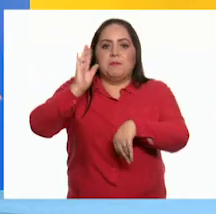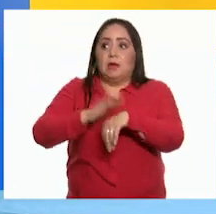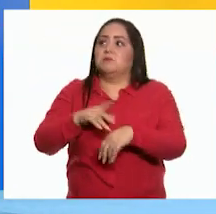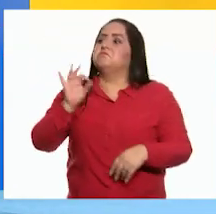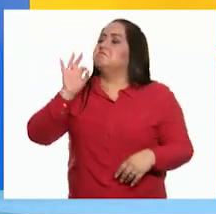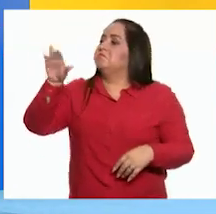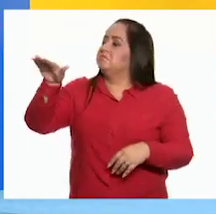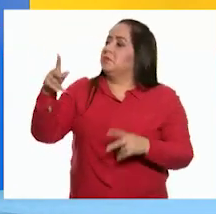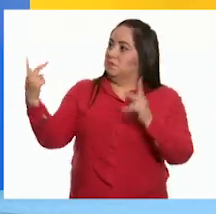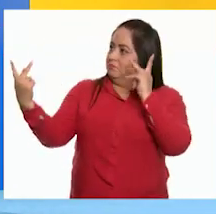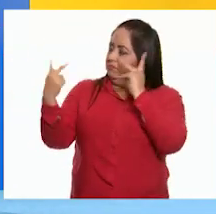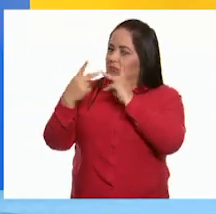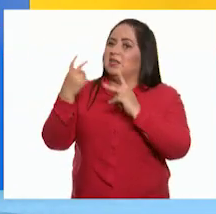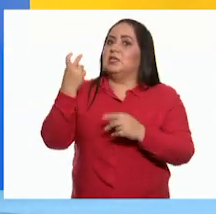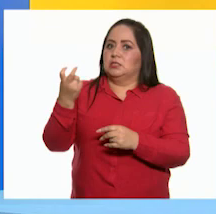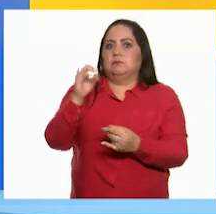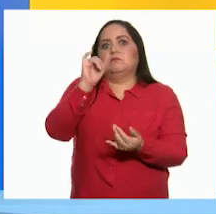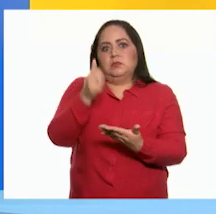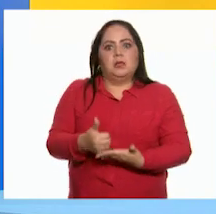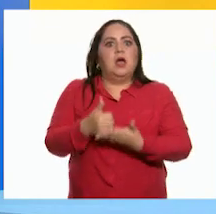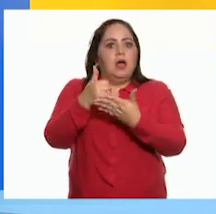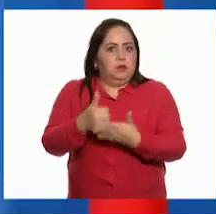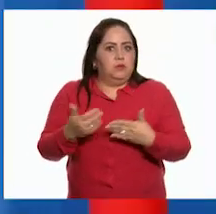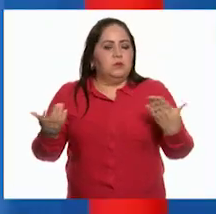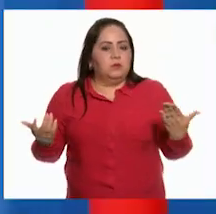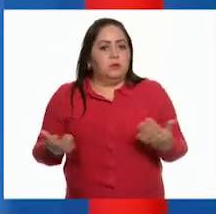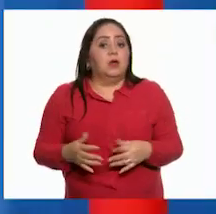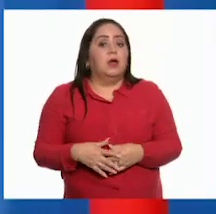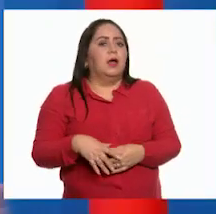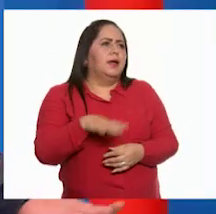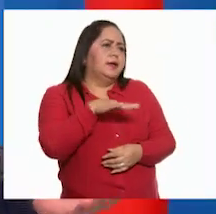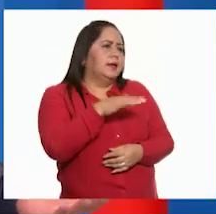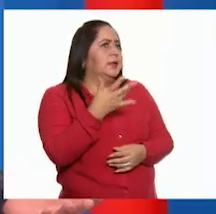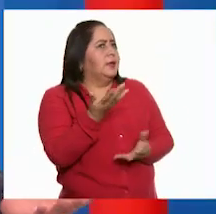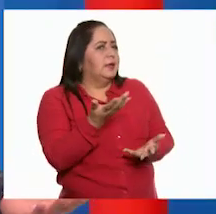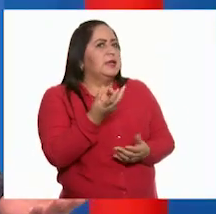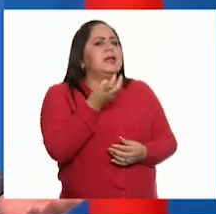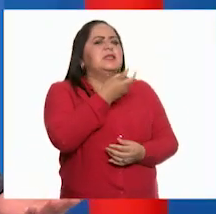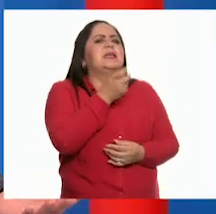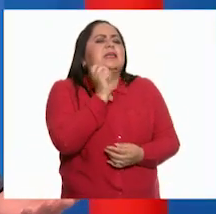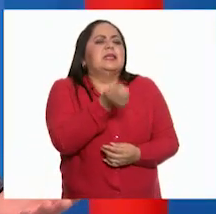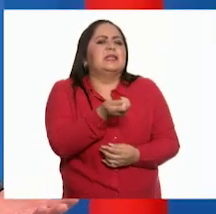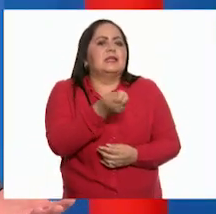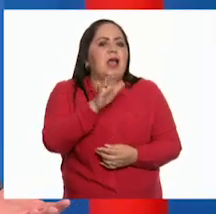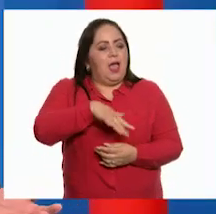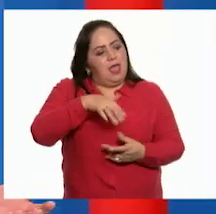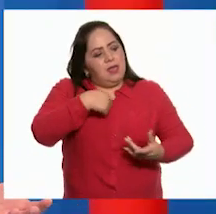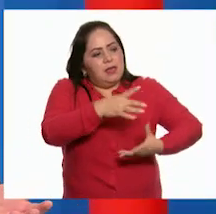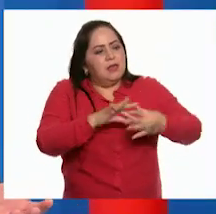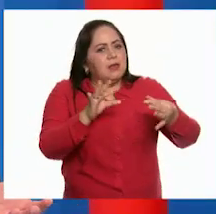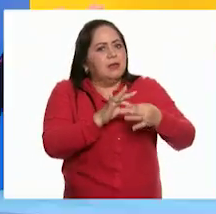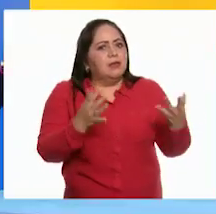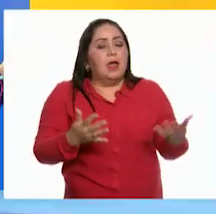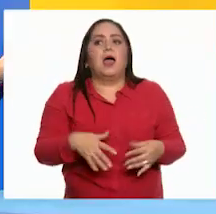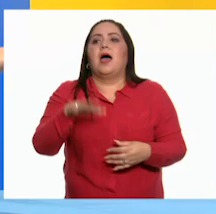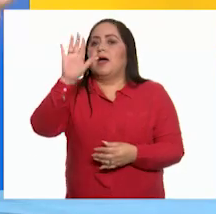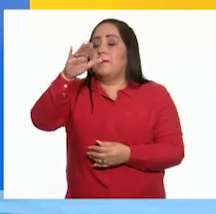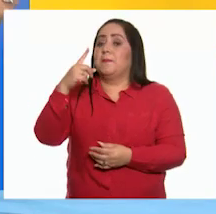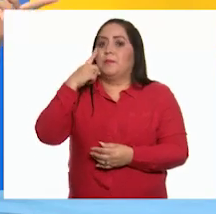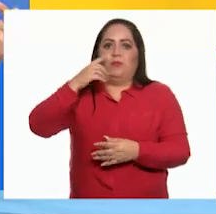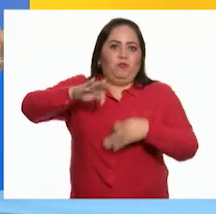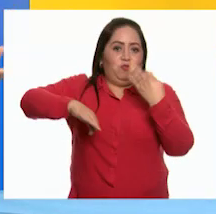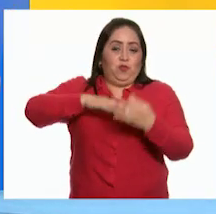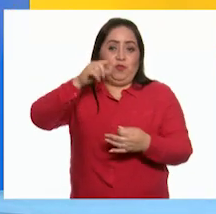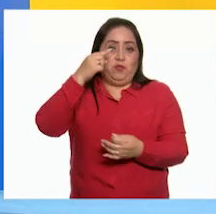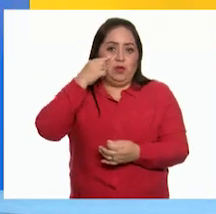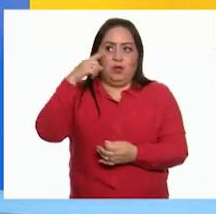contigo, esto fue de gran ayuda. ¿Y esto qué tiene que ver con lo que te estaba platicando? Ah, pues todo,